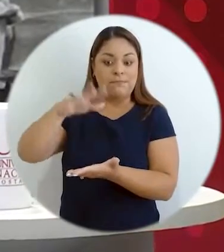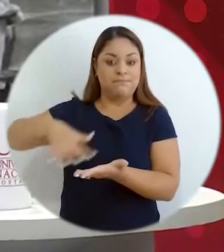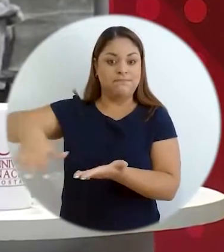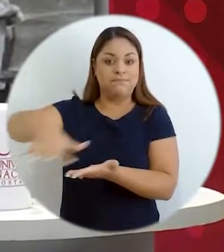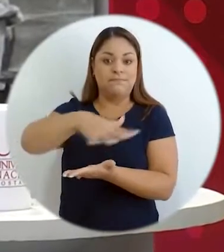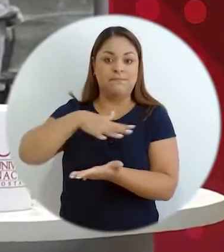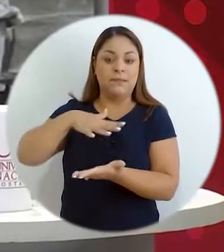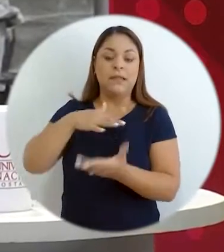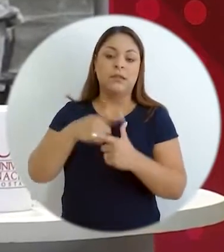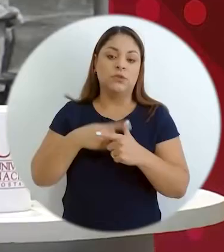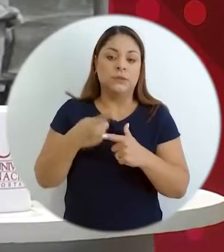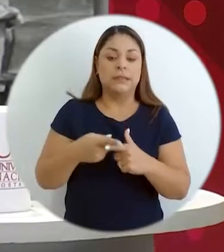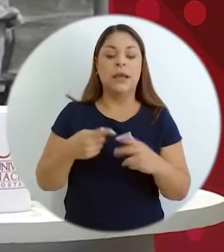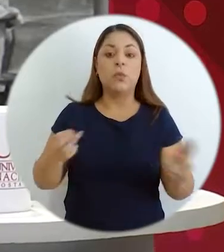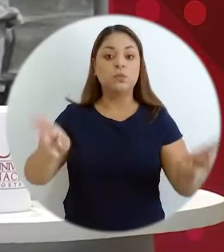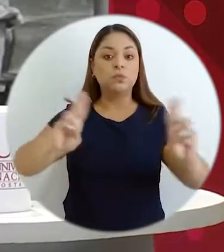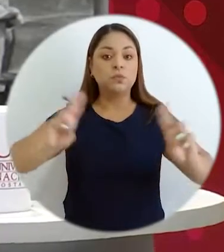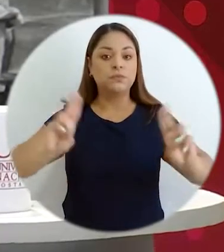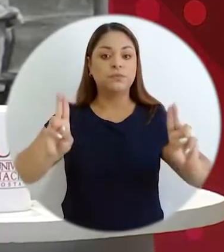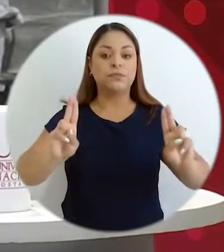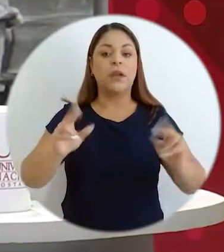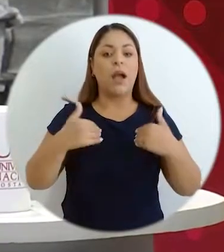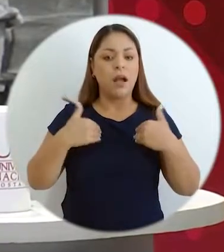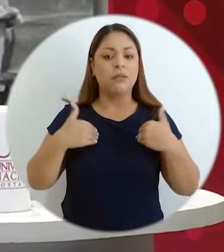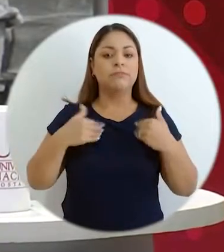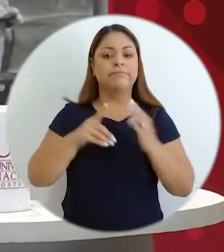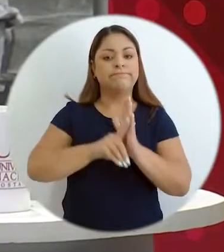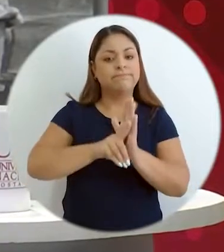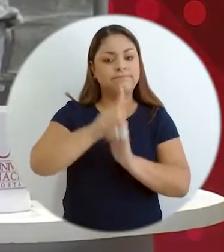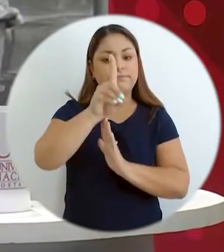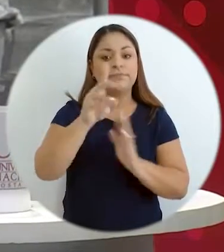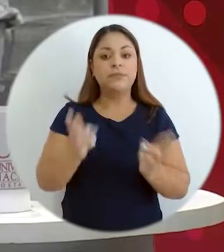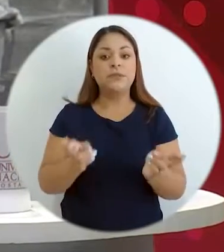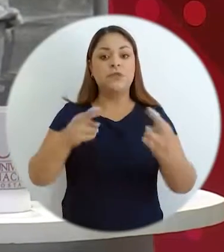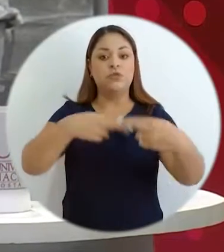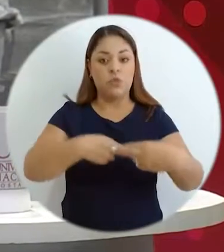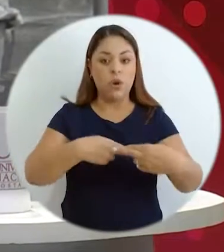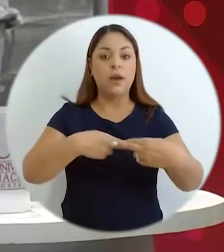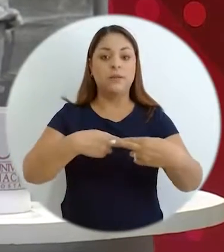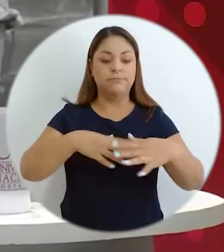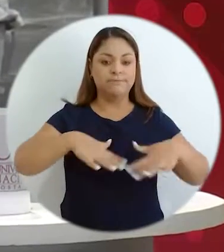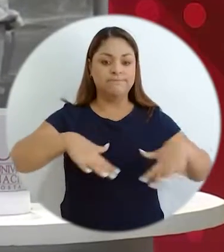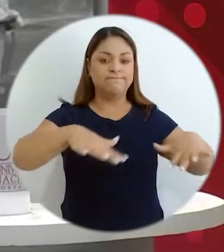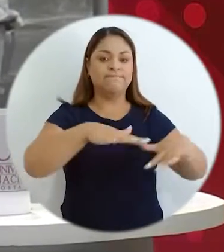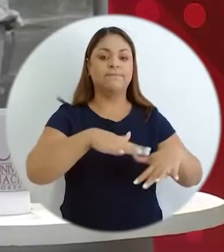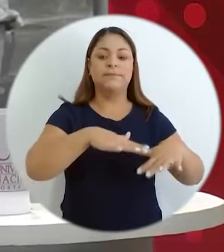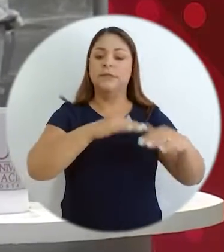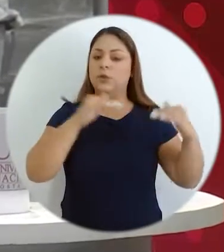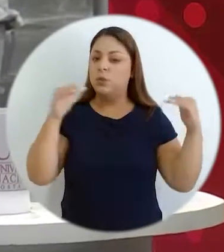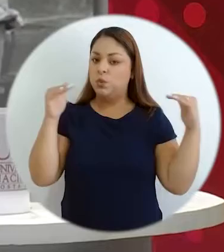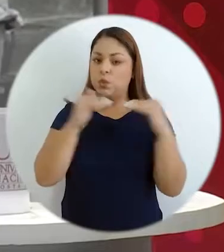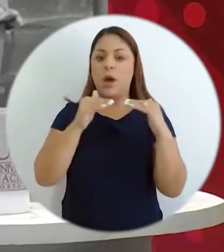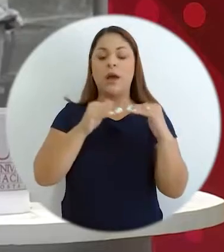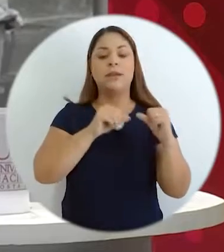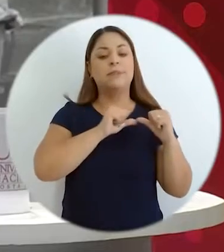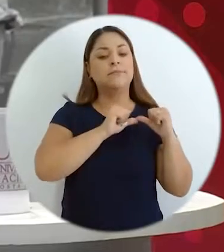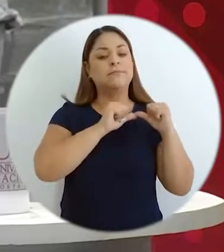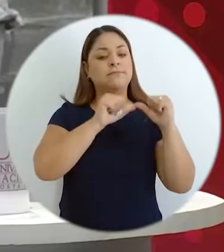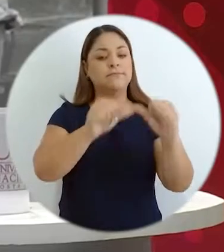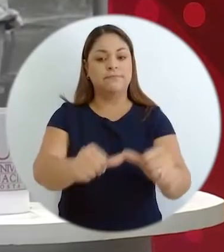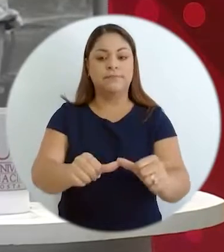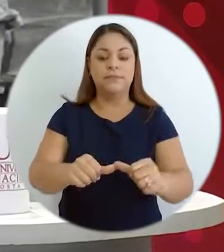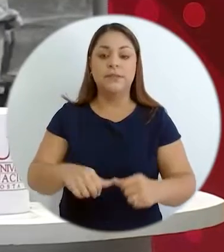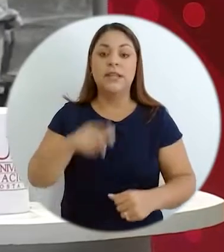vamos a hablar sobre esta urgencia de tener un desarrollo regional y territorial equitativo y sostenible. Para hablar sobre